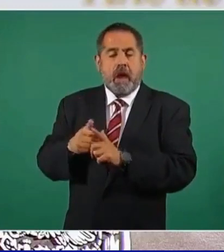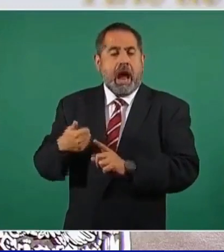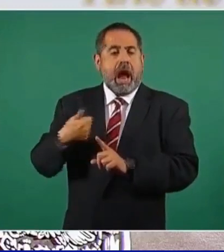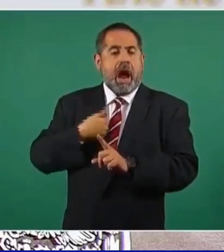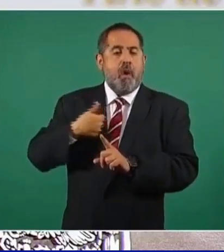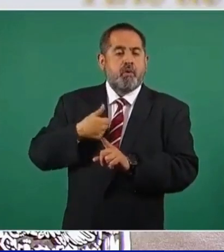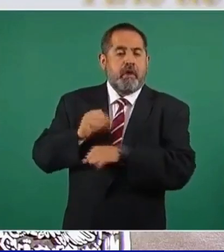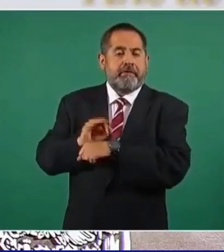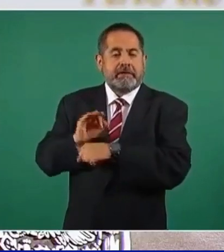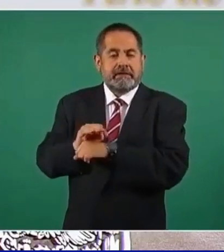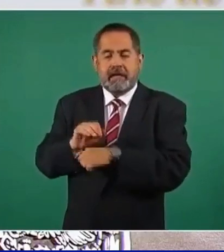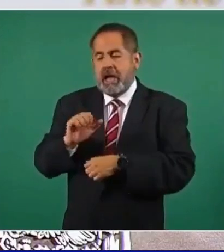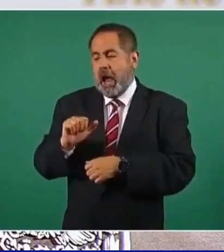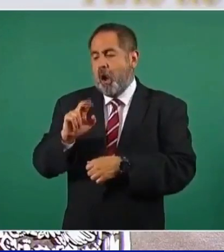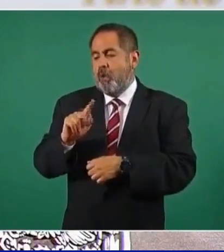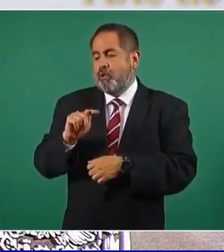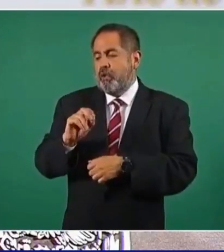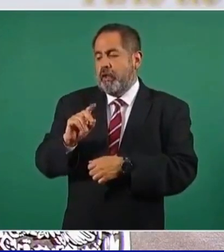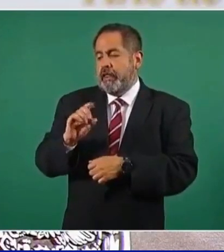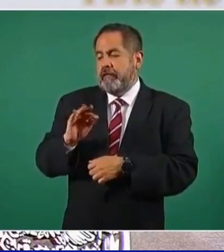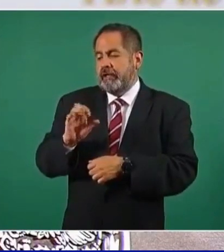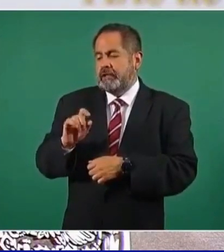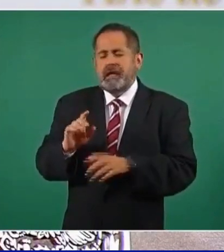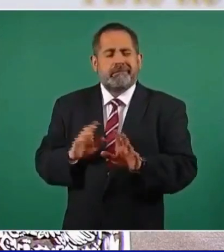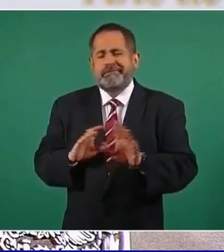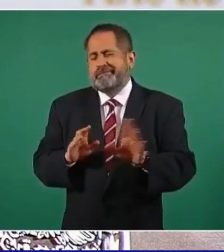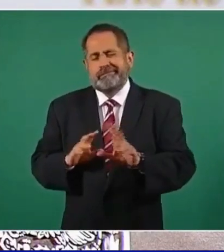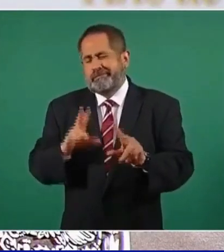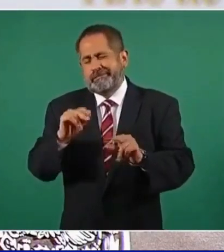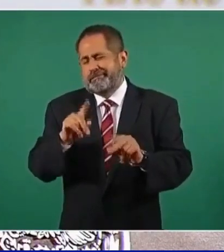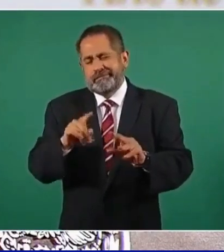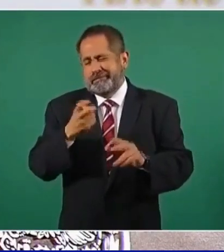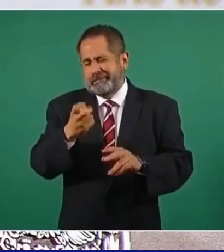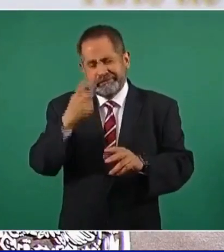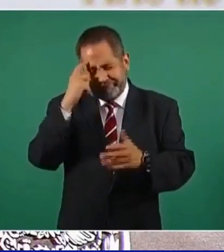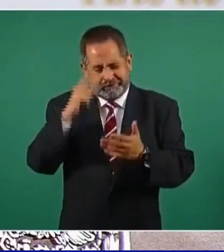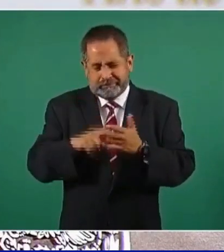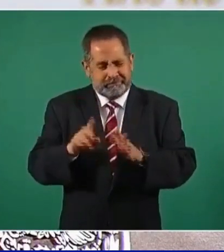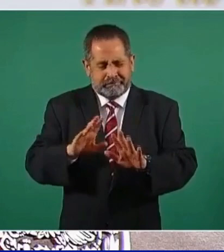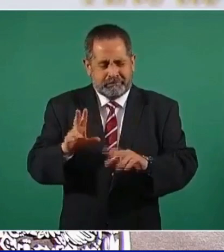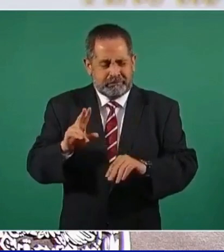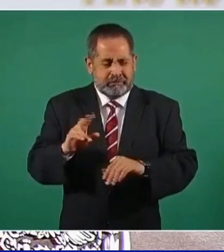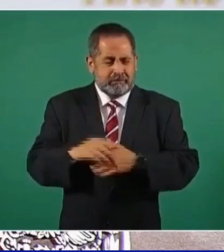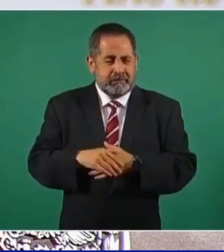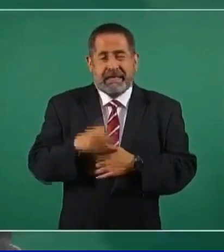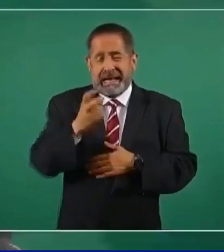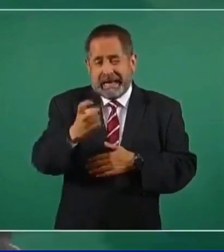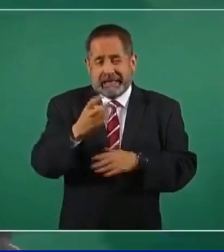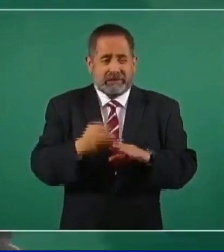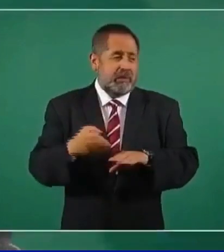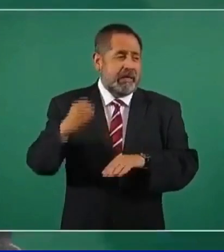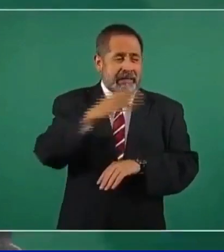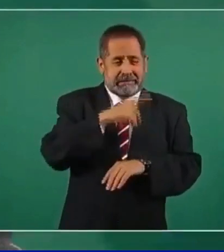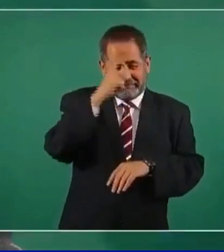Eso fue una creación también dañina